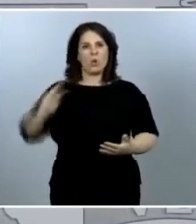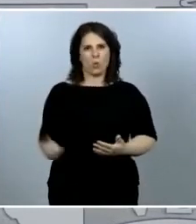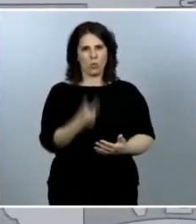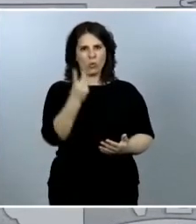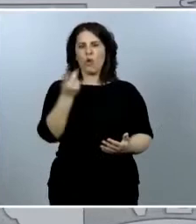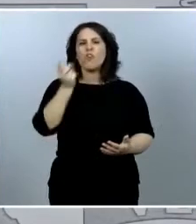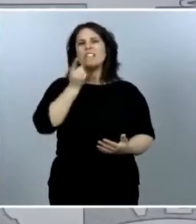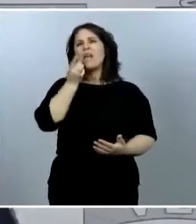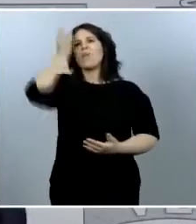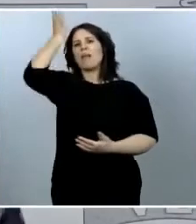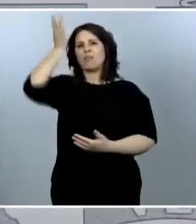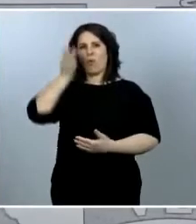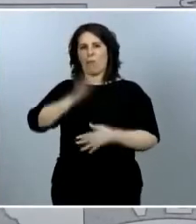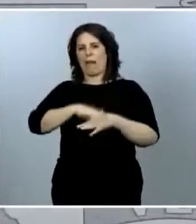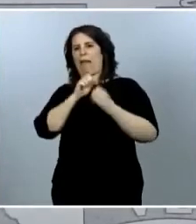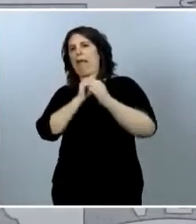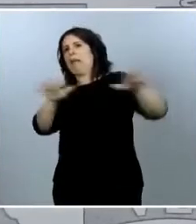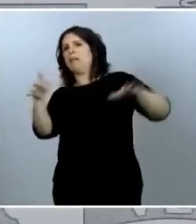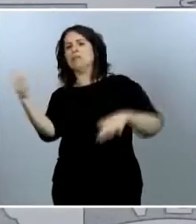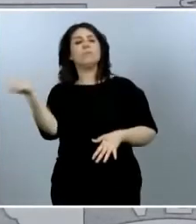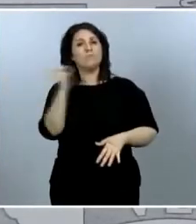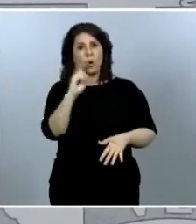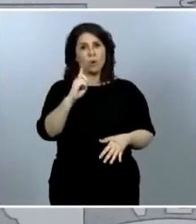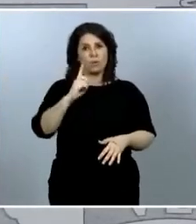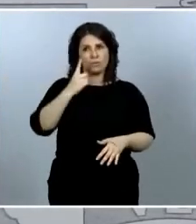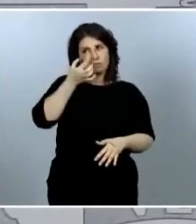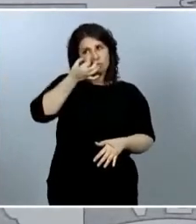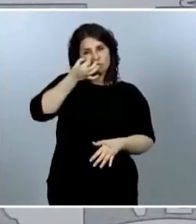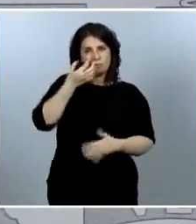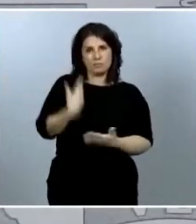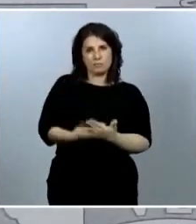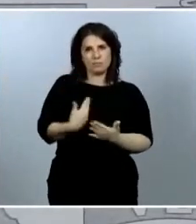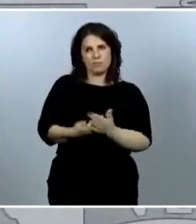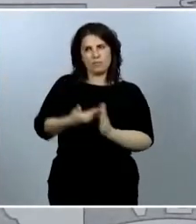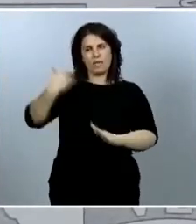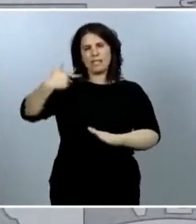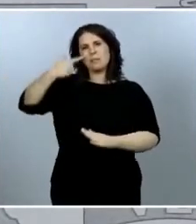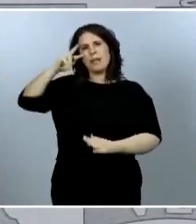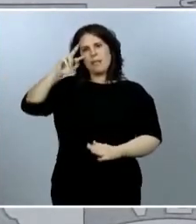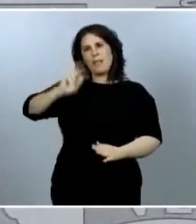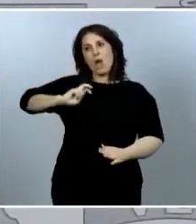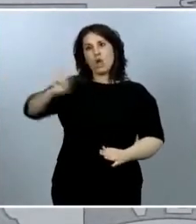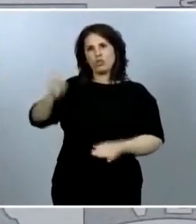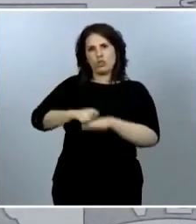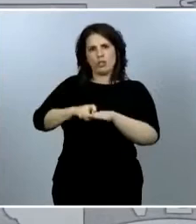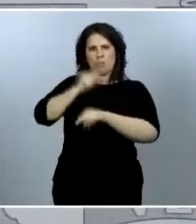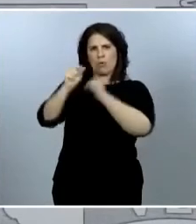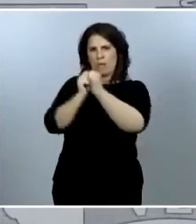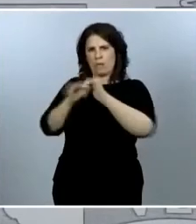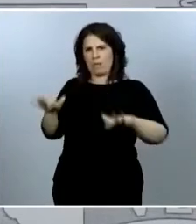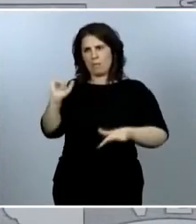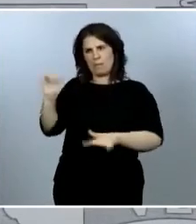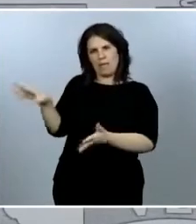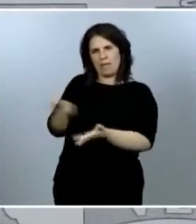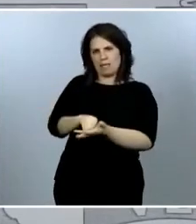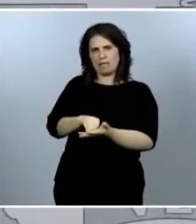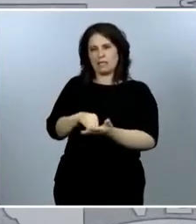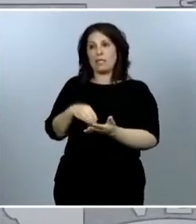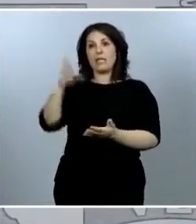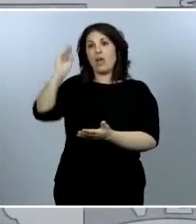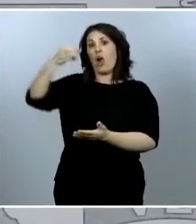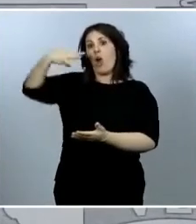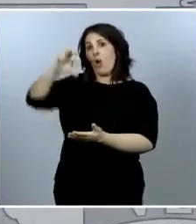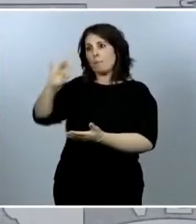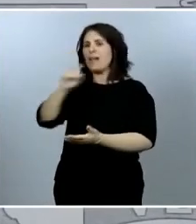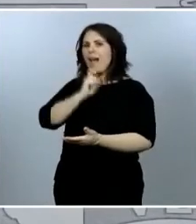precedentes en otras pandemias pasadas y es un riesgo del que advierte a todo el mundo la Organización Mundial de la Salud. Y tenemos que